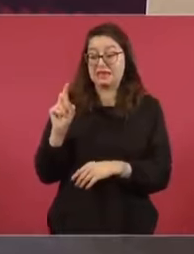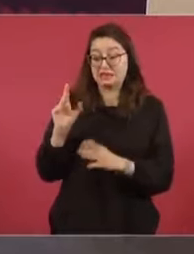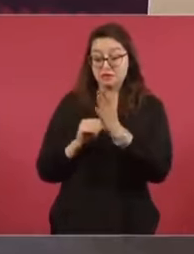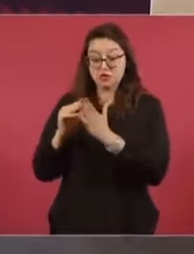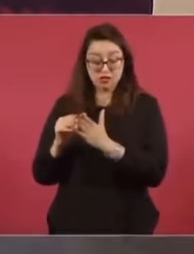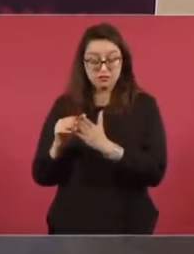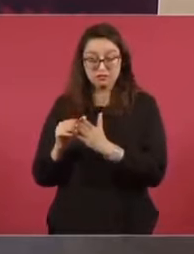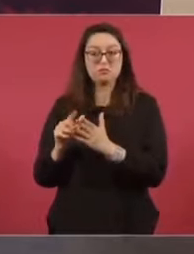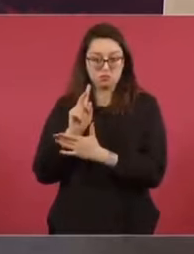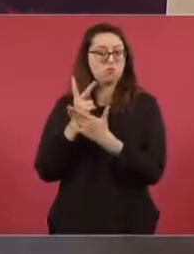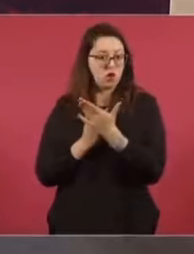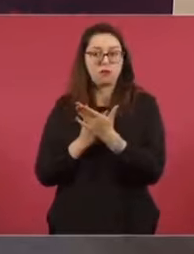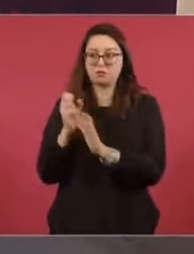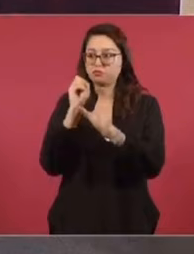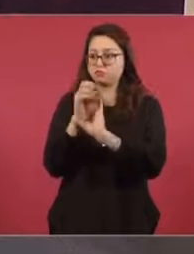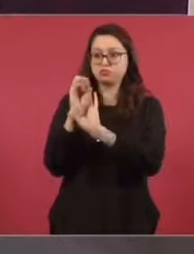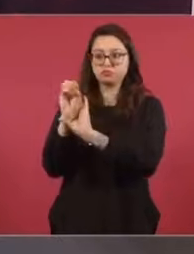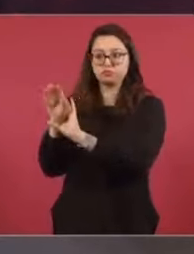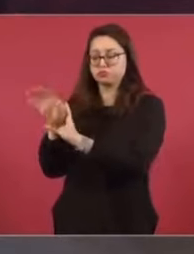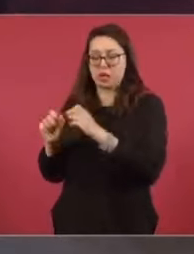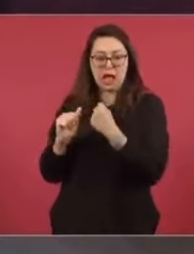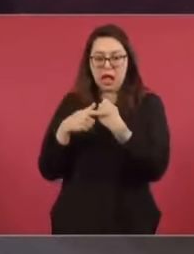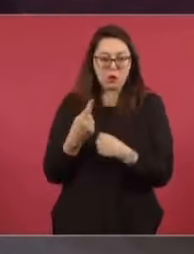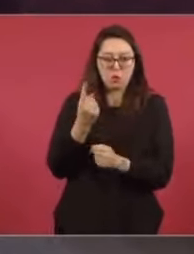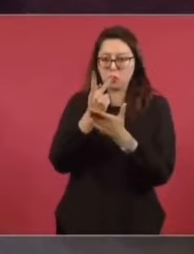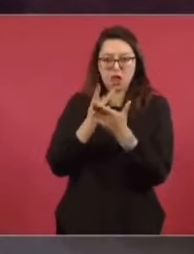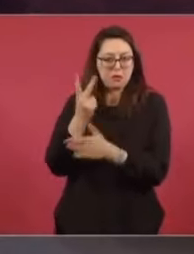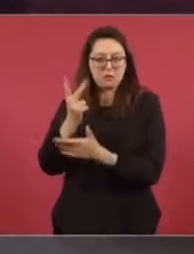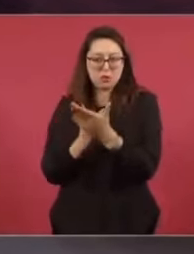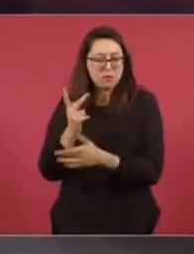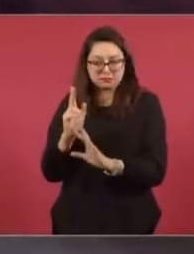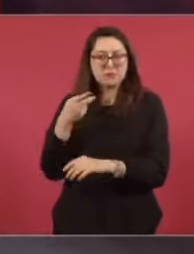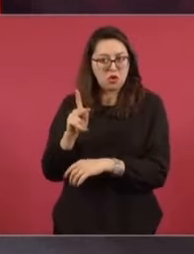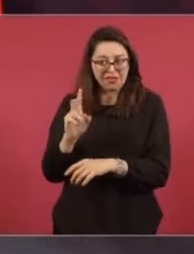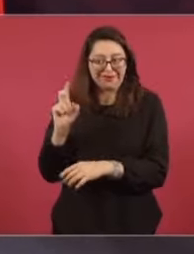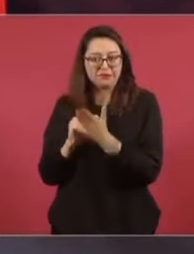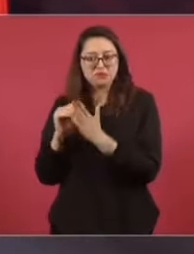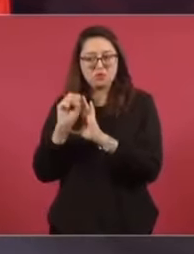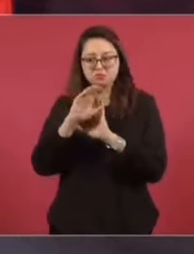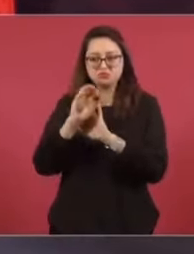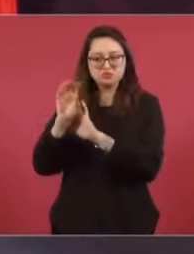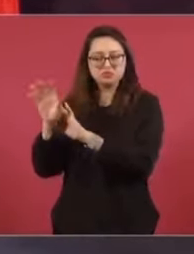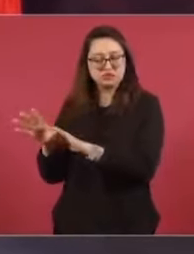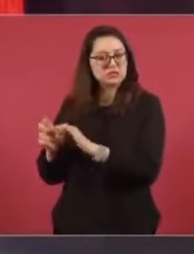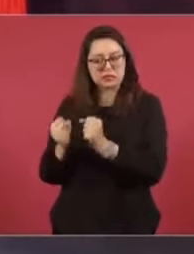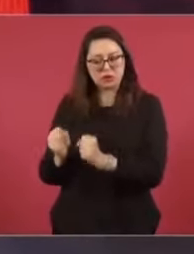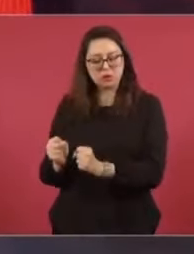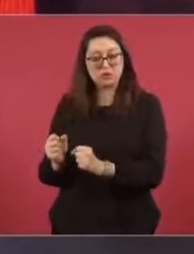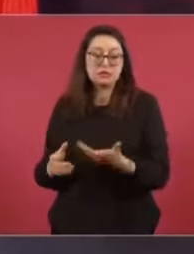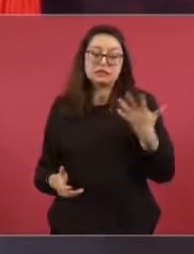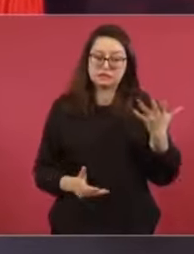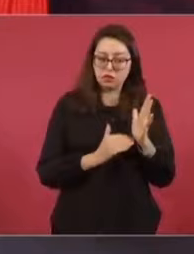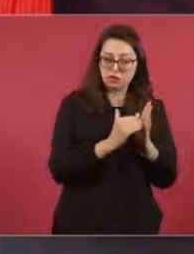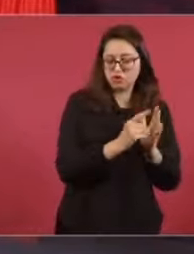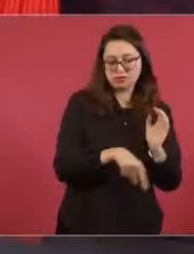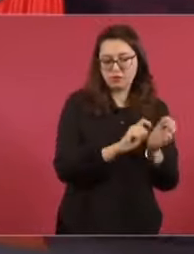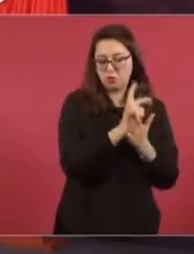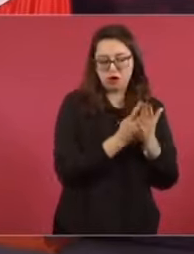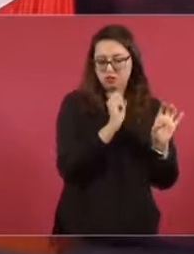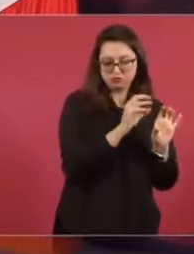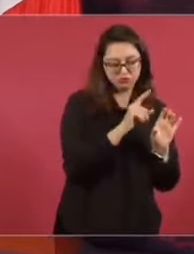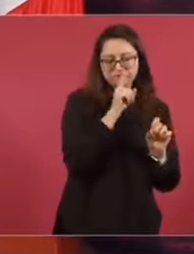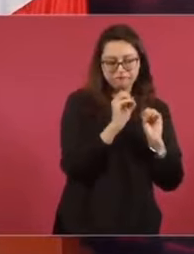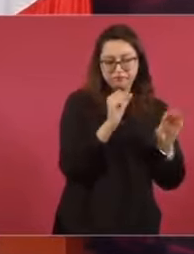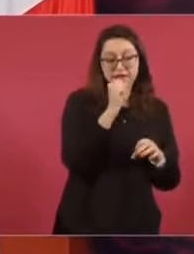directa una pequeña porción del presupuesto, en 30, directos, y a 5 millones de manera